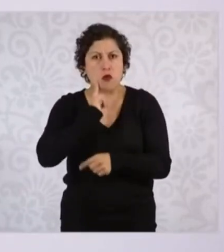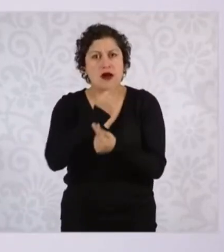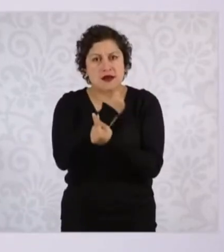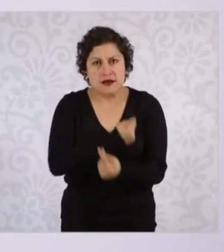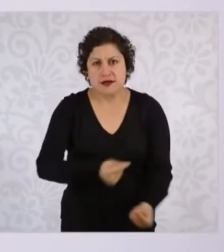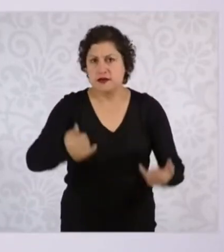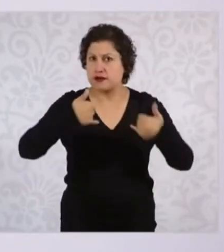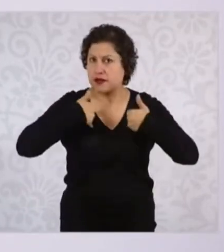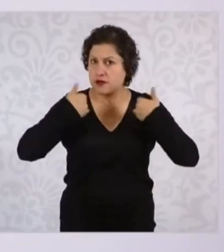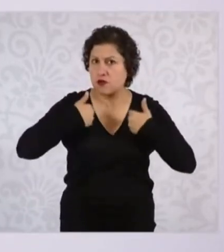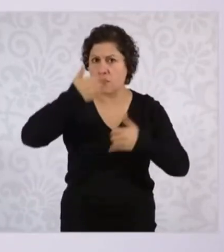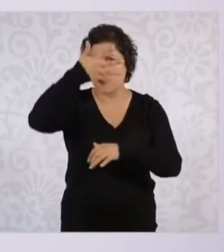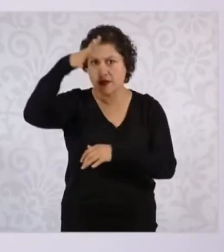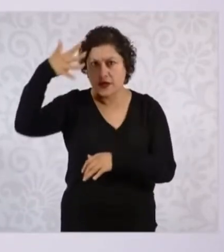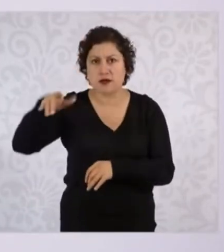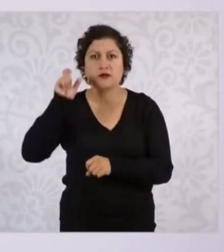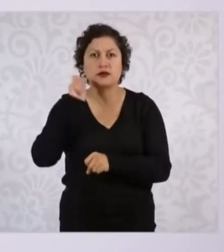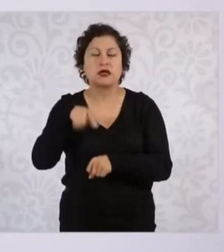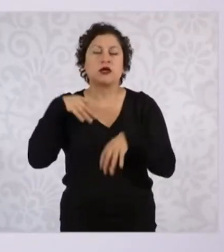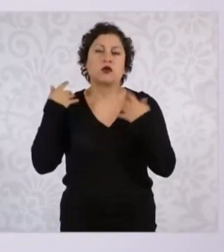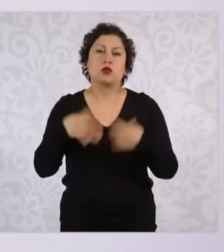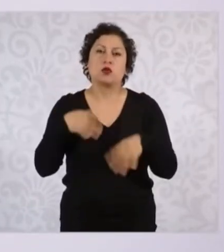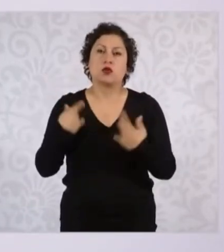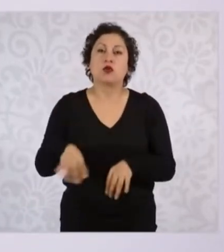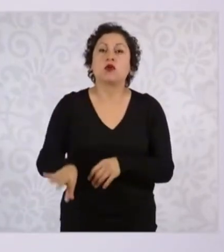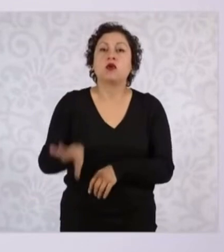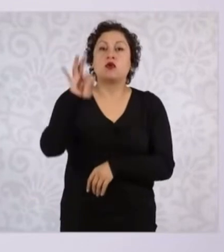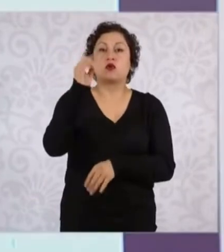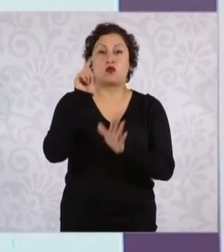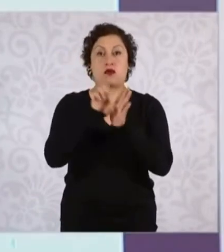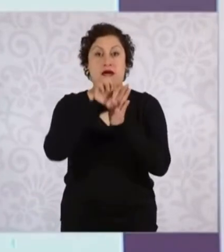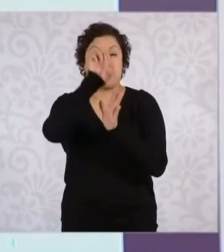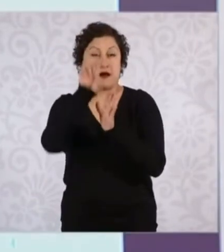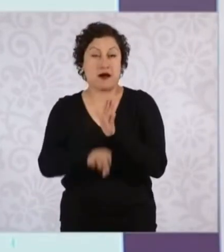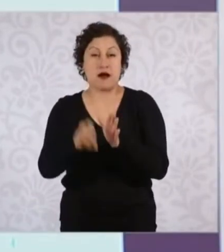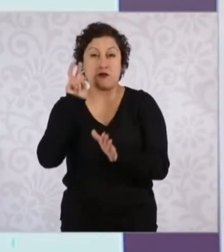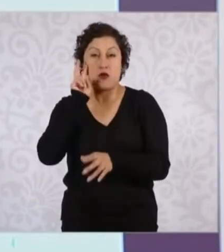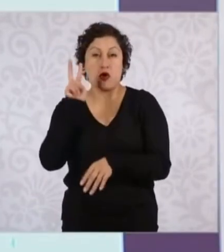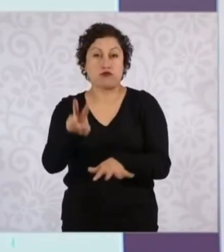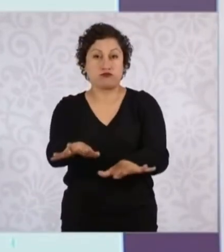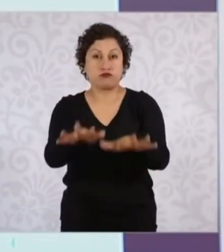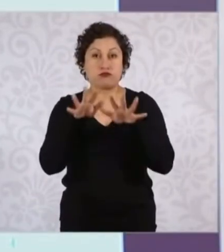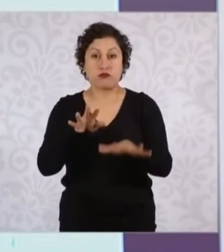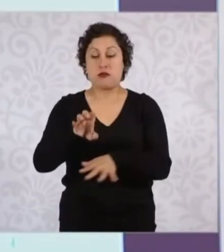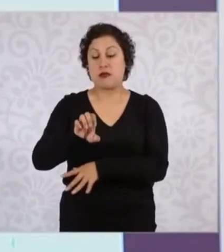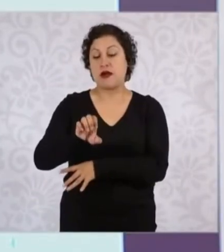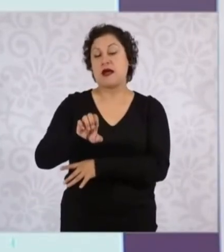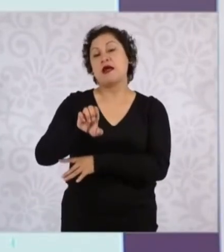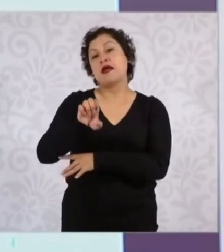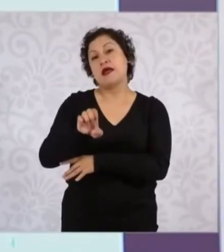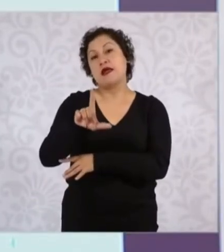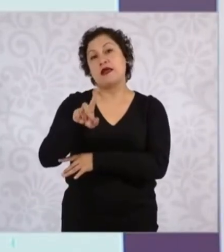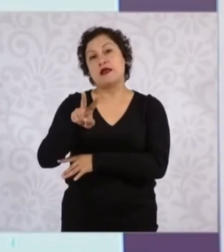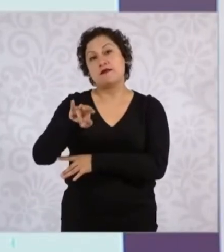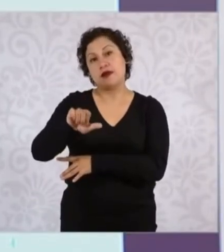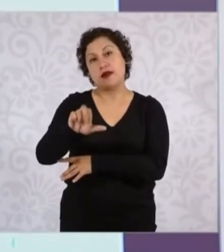muerte. El más claro ejemplo fue, sin duda, Elvia Carrillo Puerto,